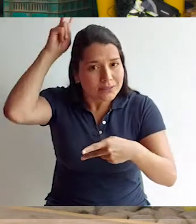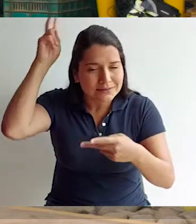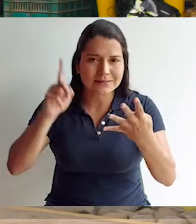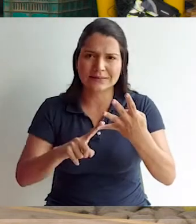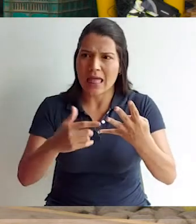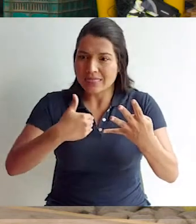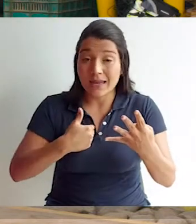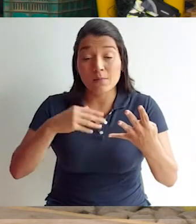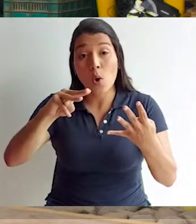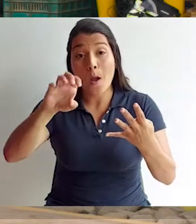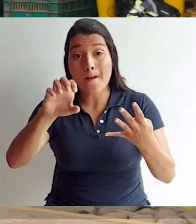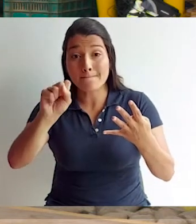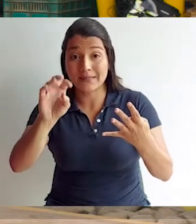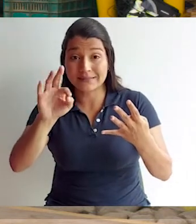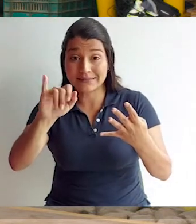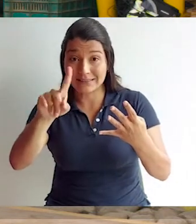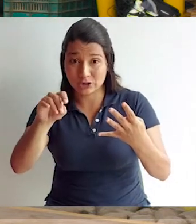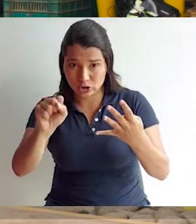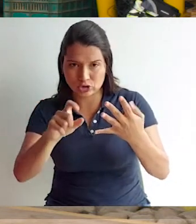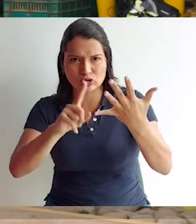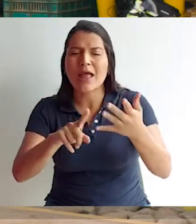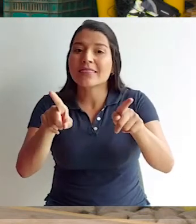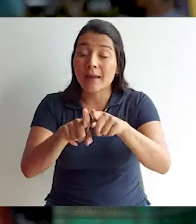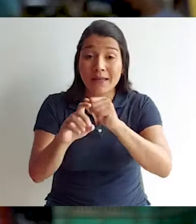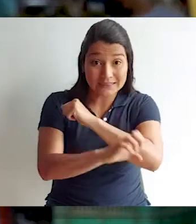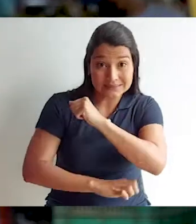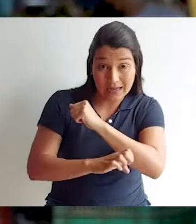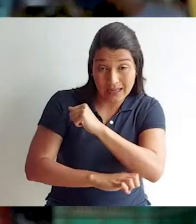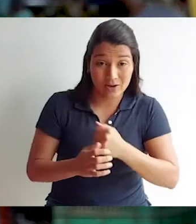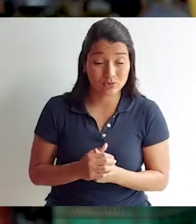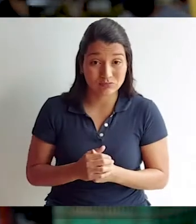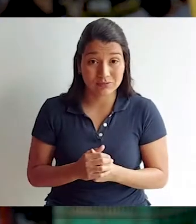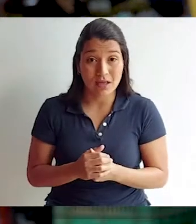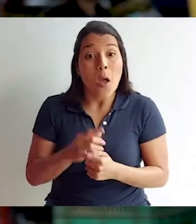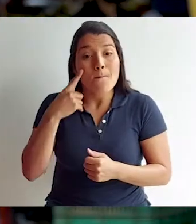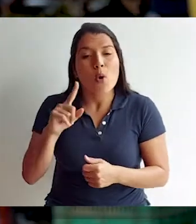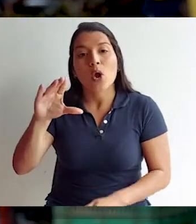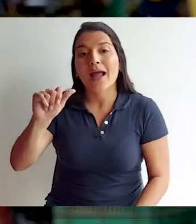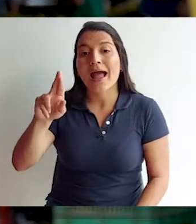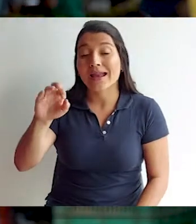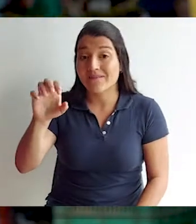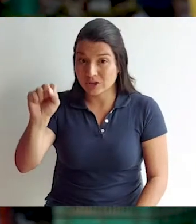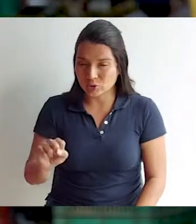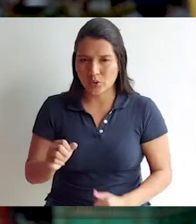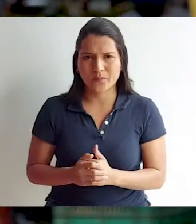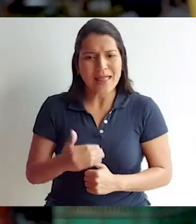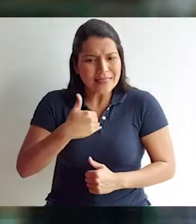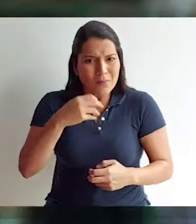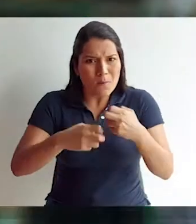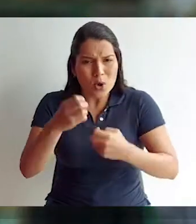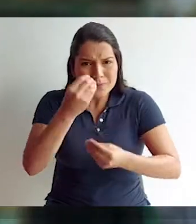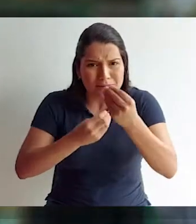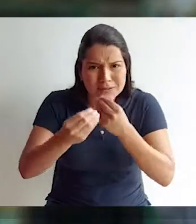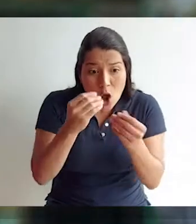indígenas, tenemos a toda la parte mestiza, también con toda la parte de extranjeros por el Caribe Sur.